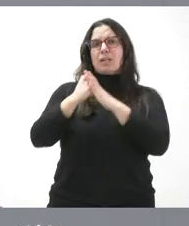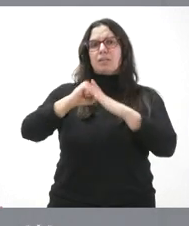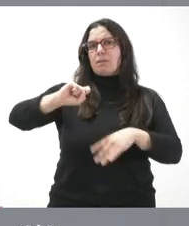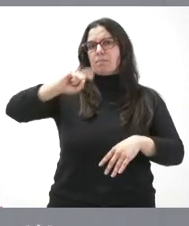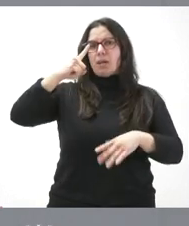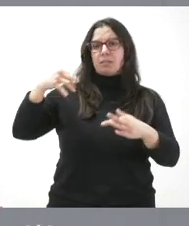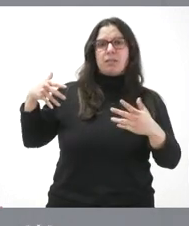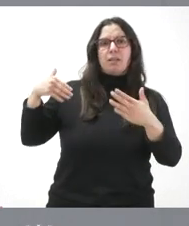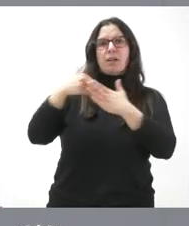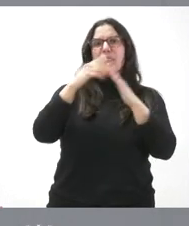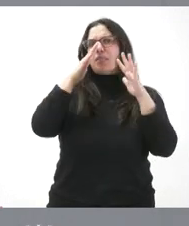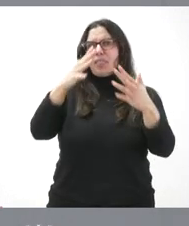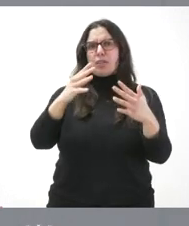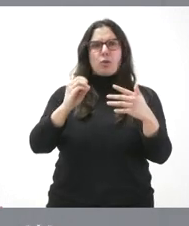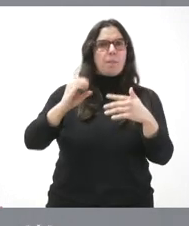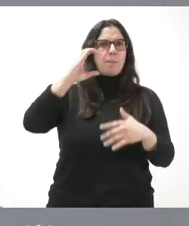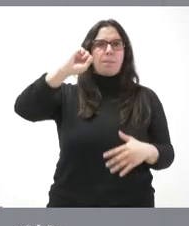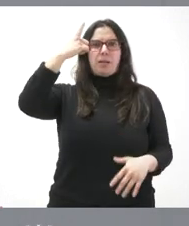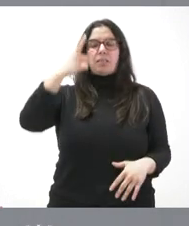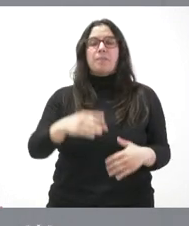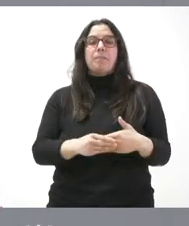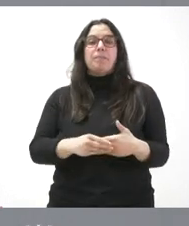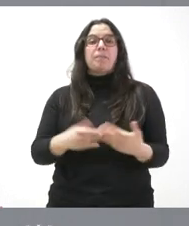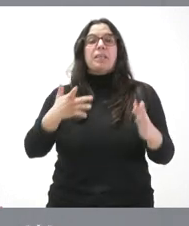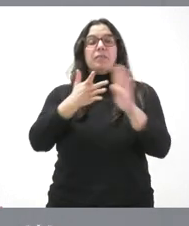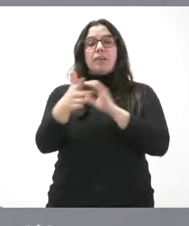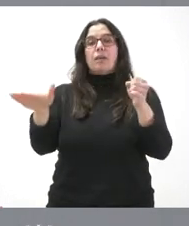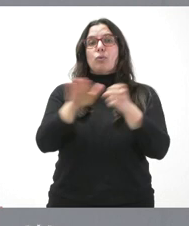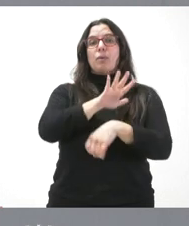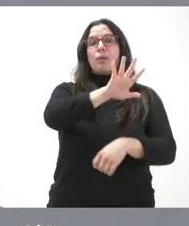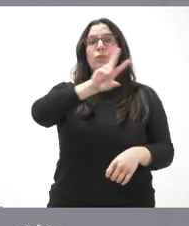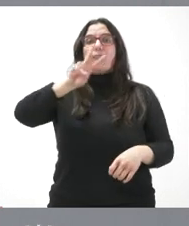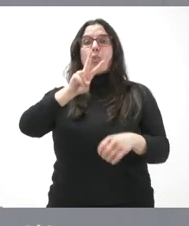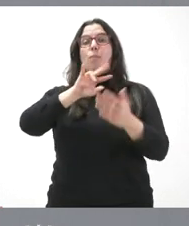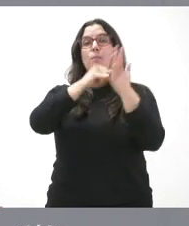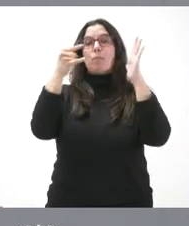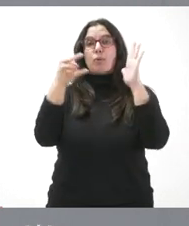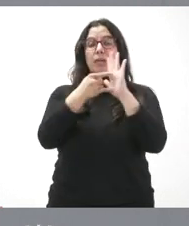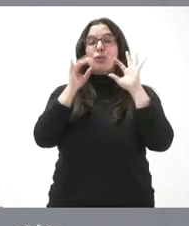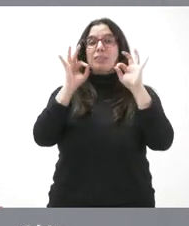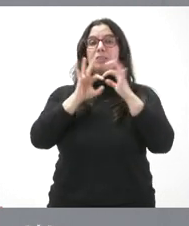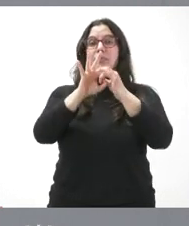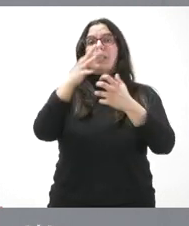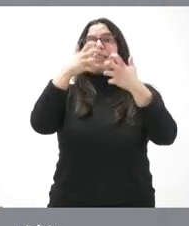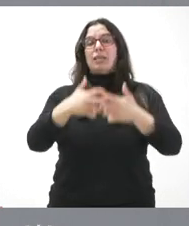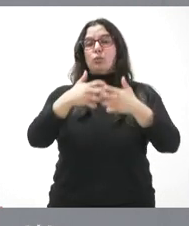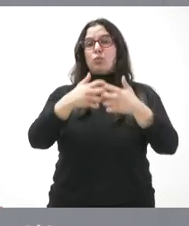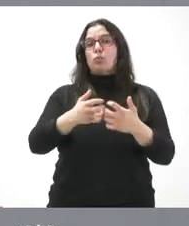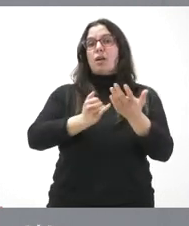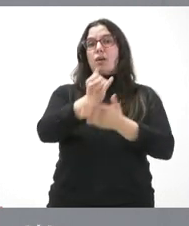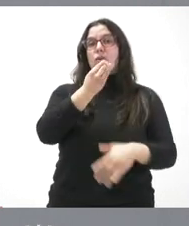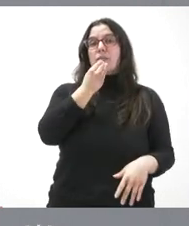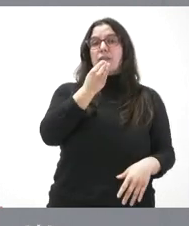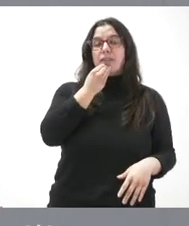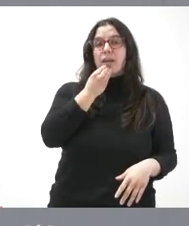la última década y con ello se aborda un total de 52 proyectos de la industria agroalimentaria y